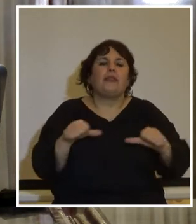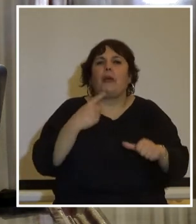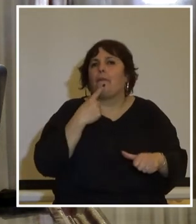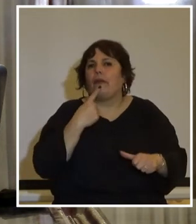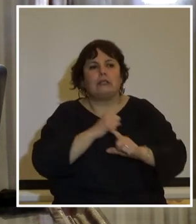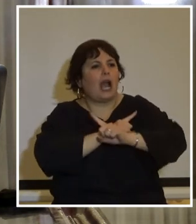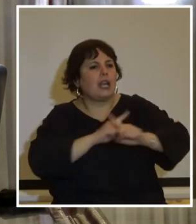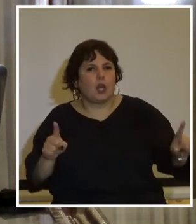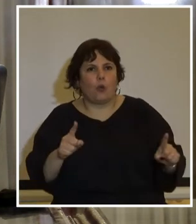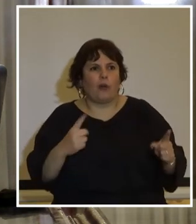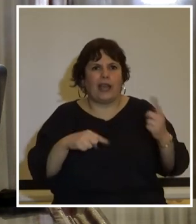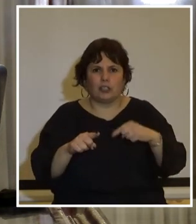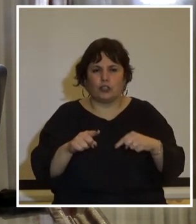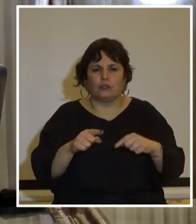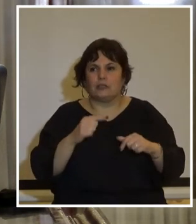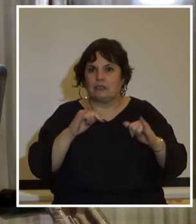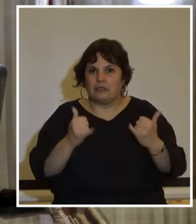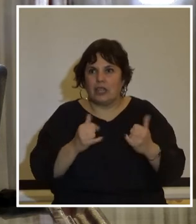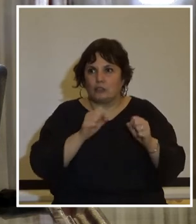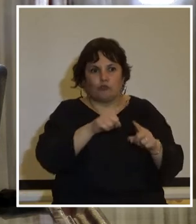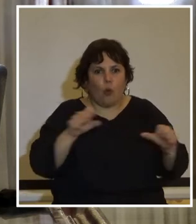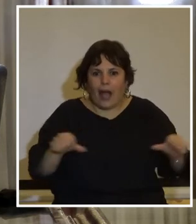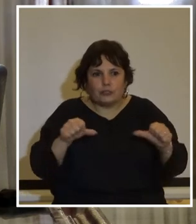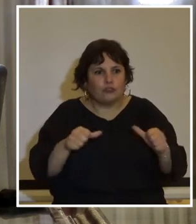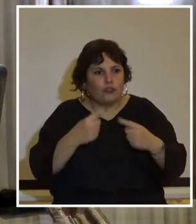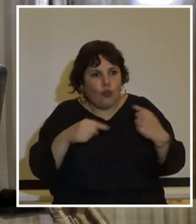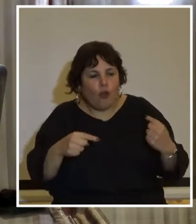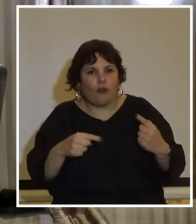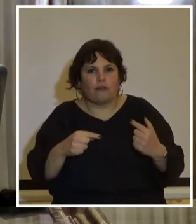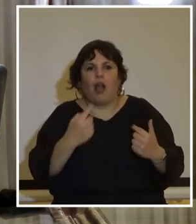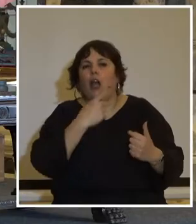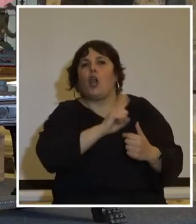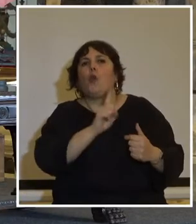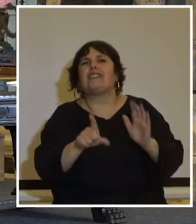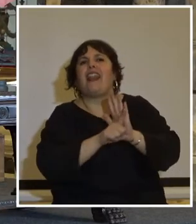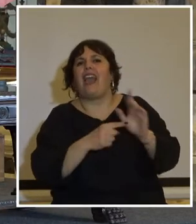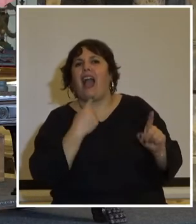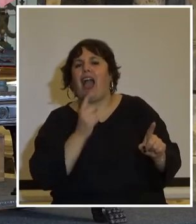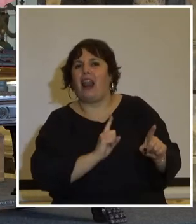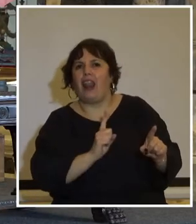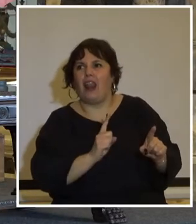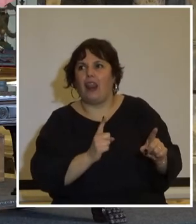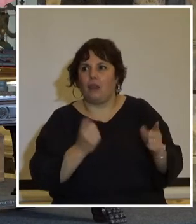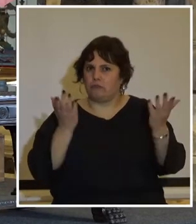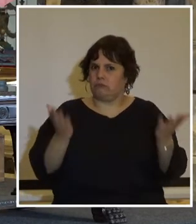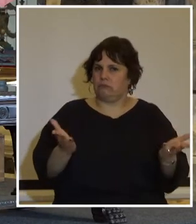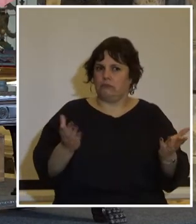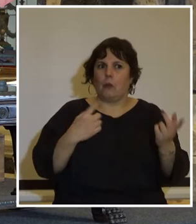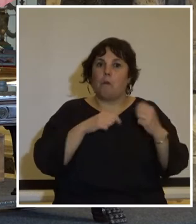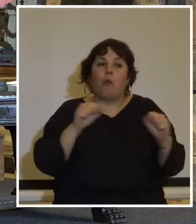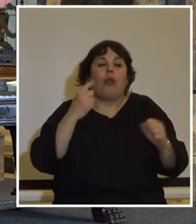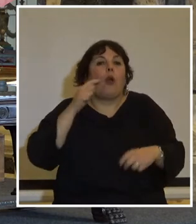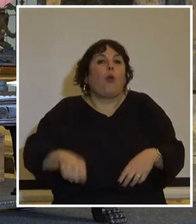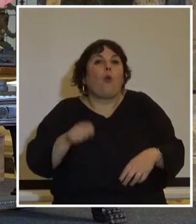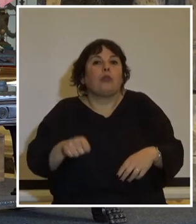alguna transformando retroactivamente su acción en ilícita y por ende pasibles de ser juzgados